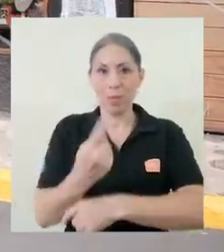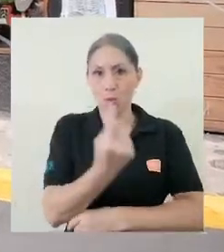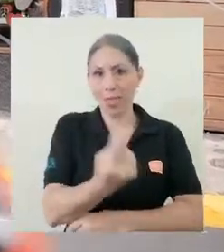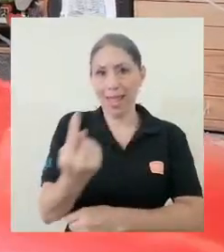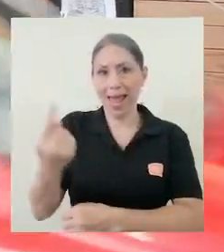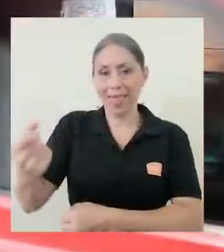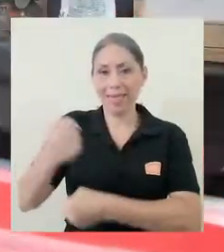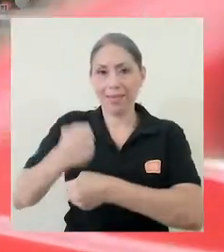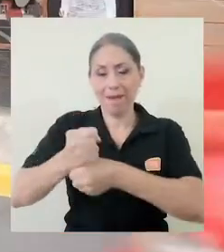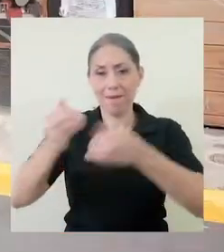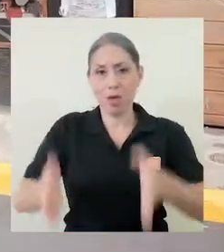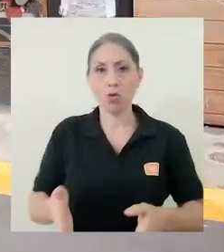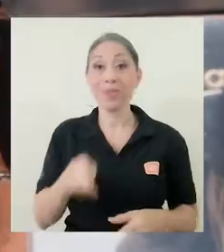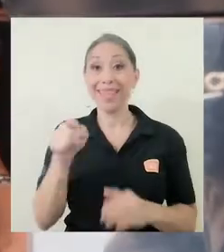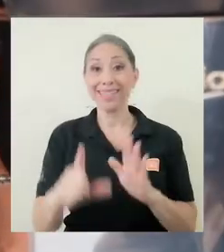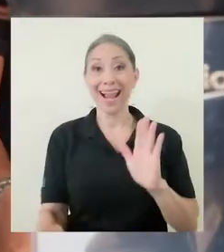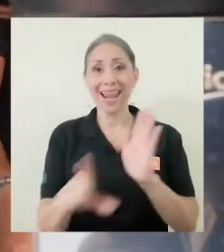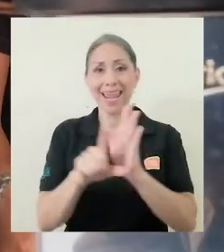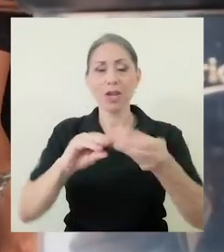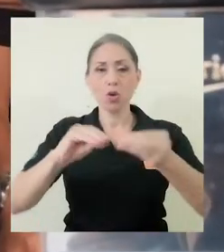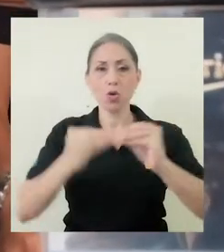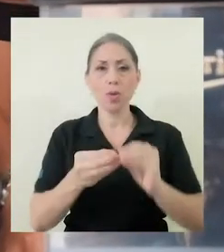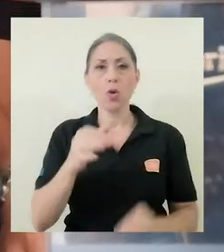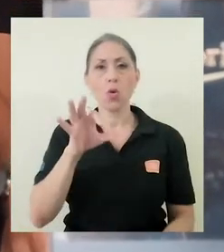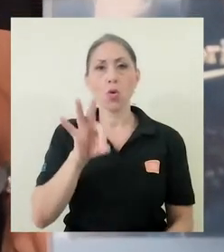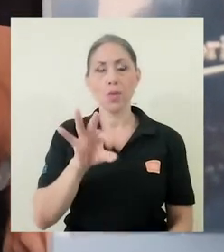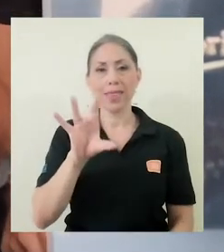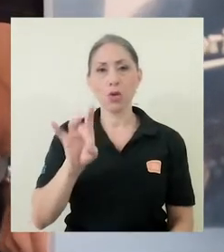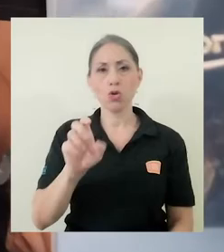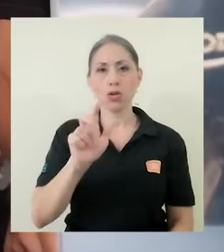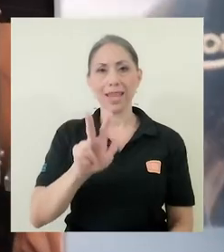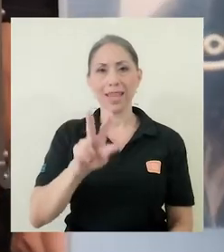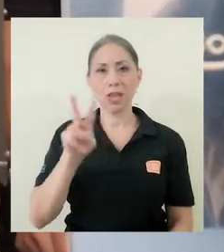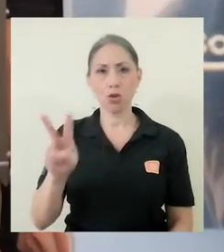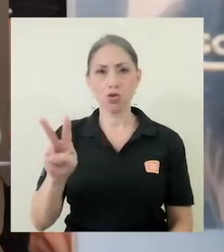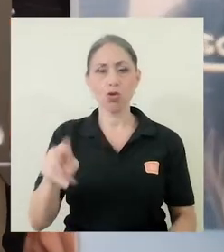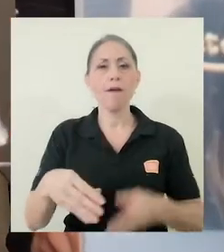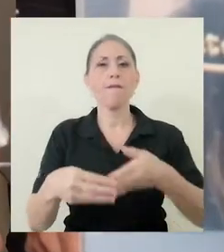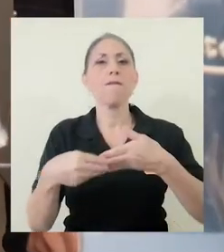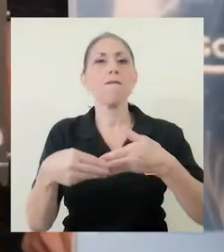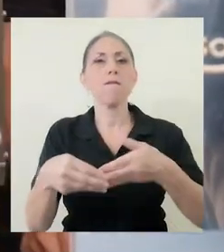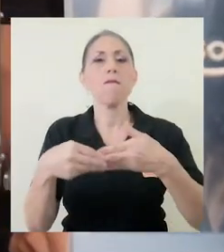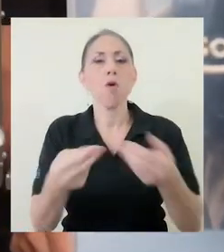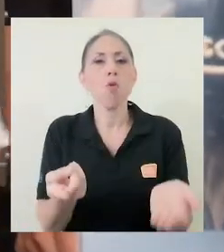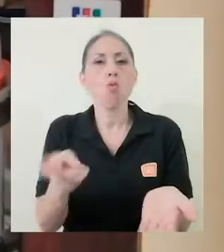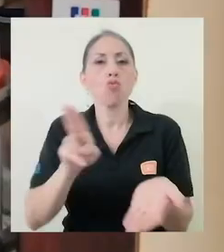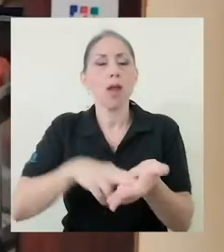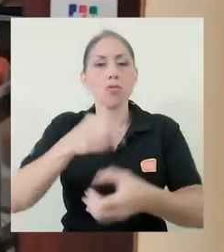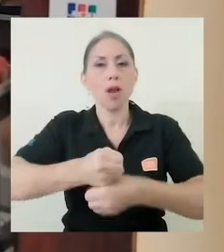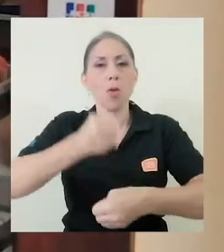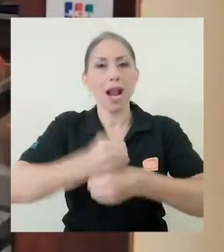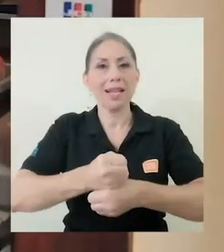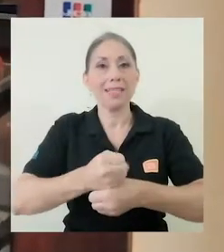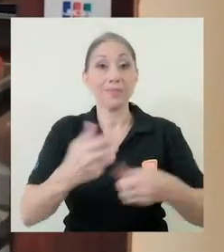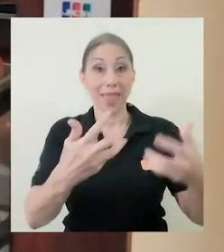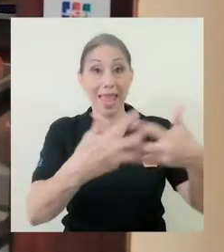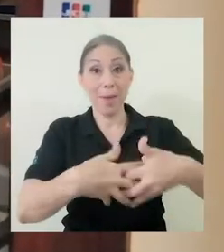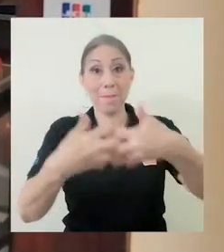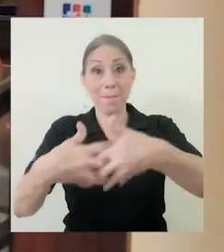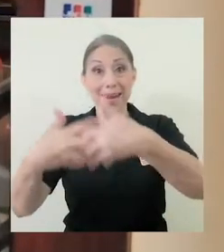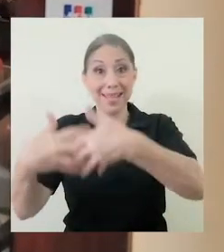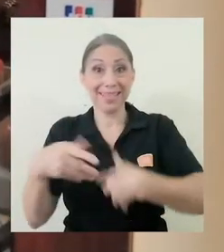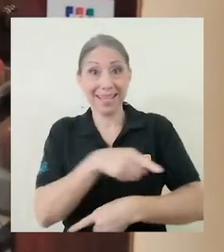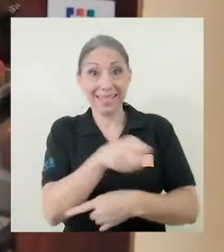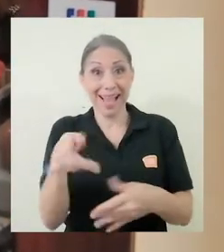sus trabajadores. Esta ley número 9832 flexibiliza los contratos laborales y da el derecho a las